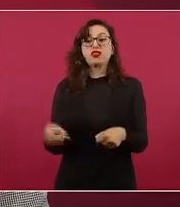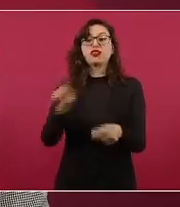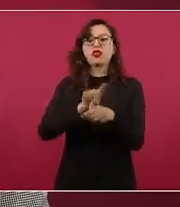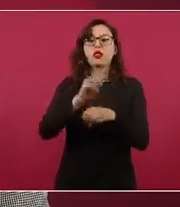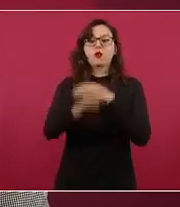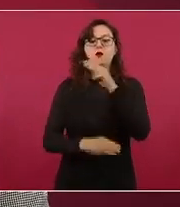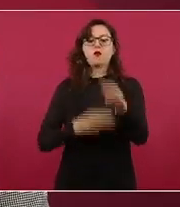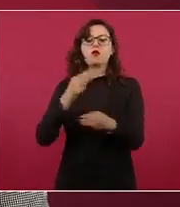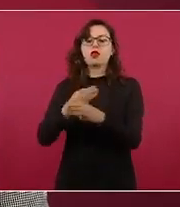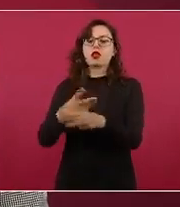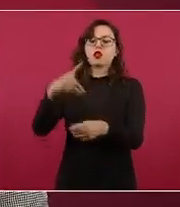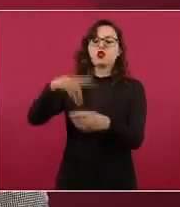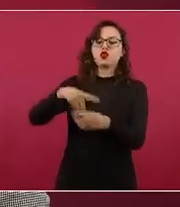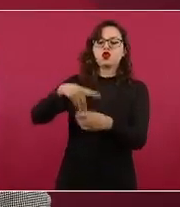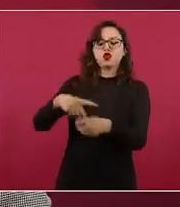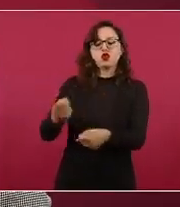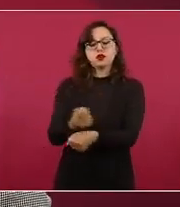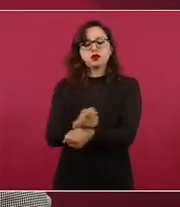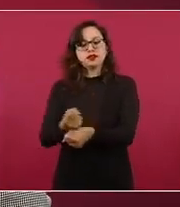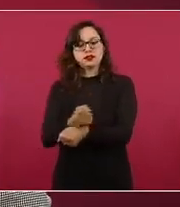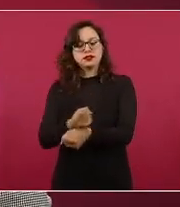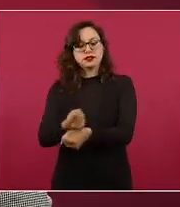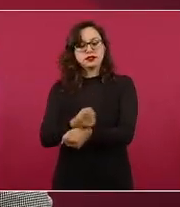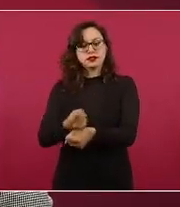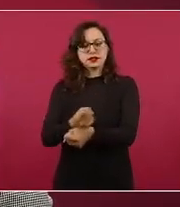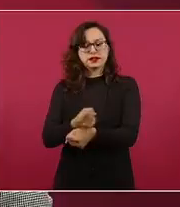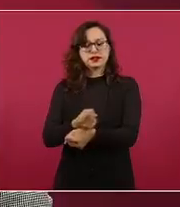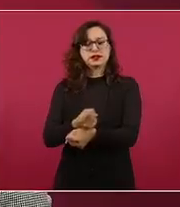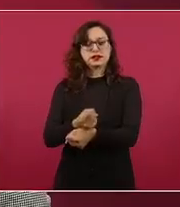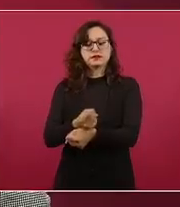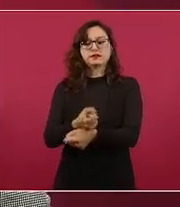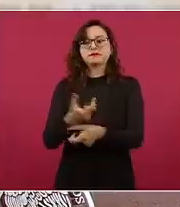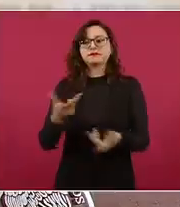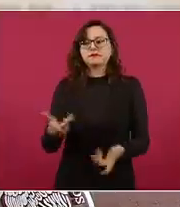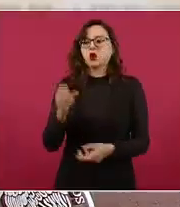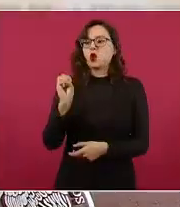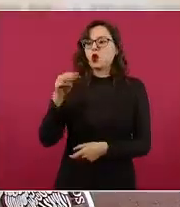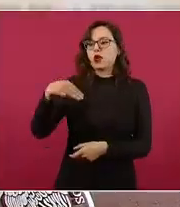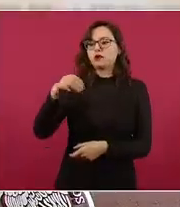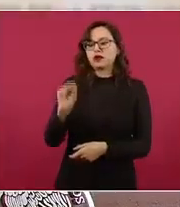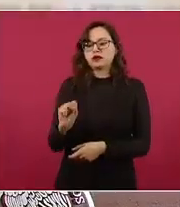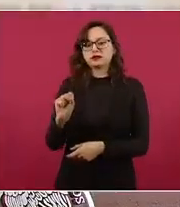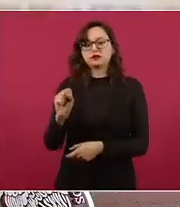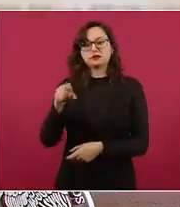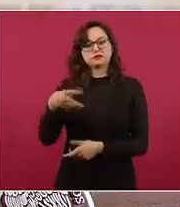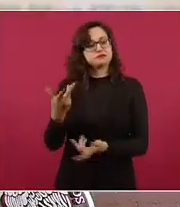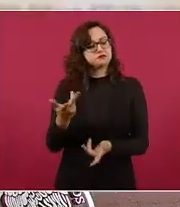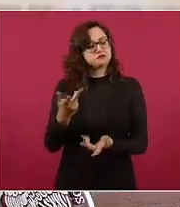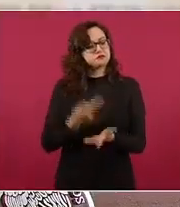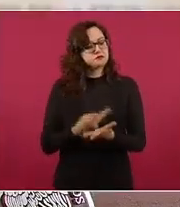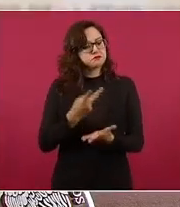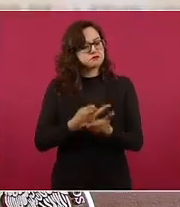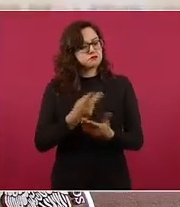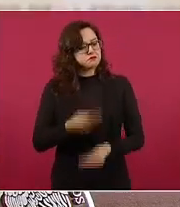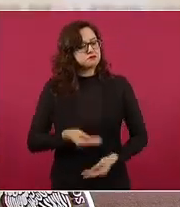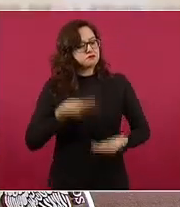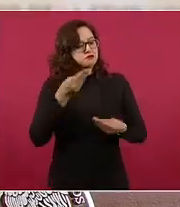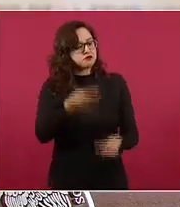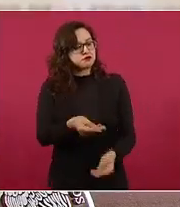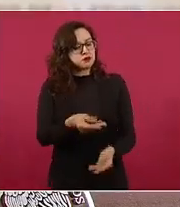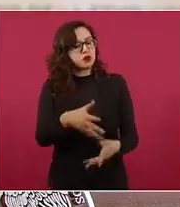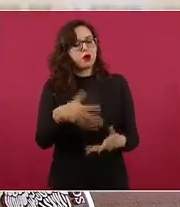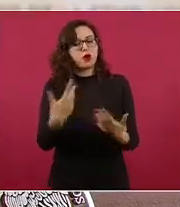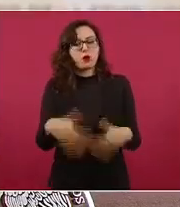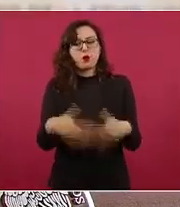en que México es distinguido por la Organización Mundial de la Salud, y que lo expondrá el doctor Hugo López-Gatell.